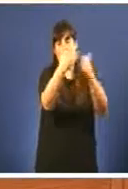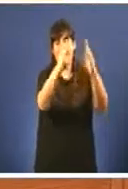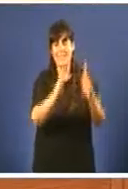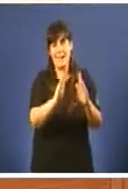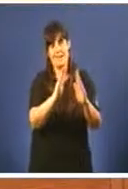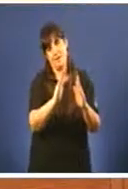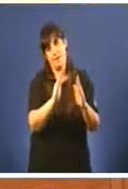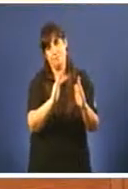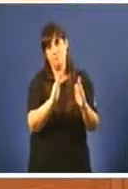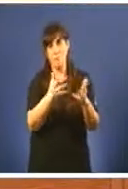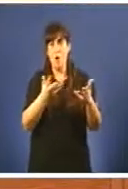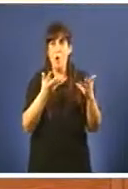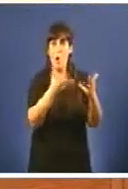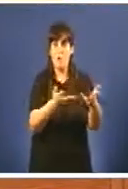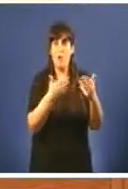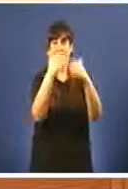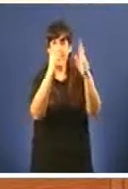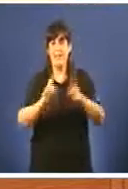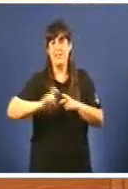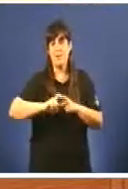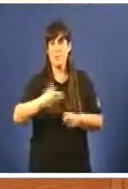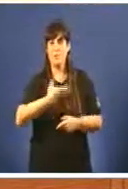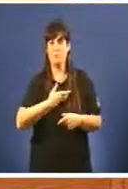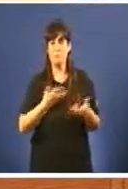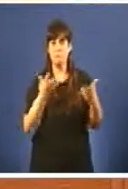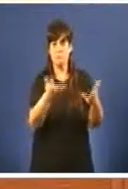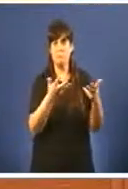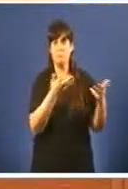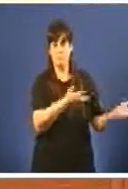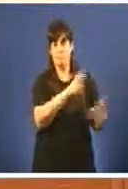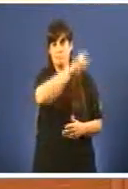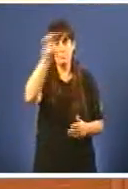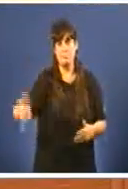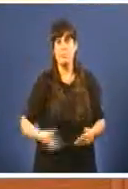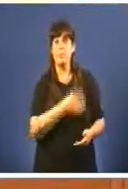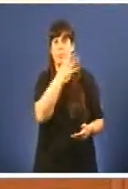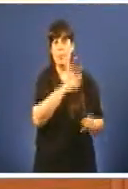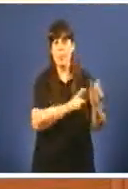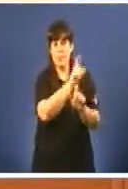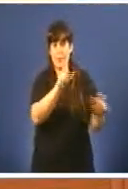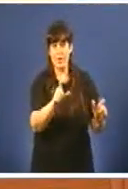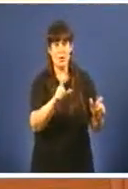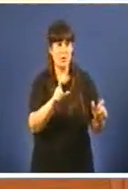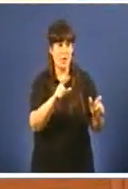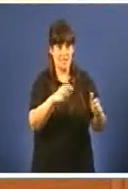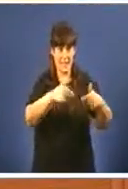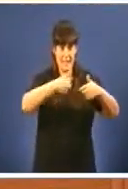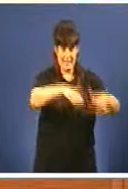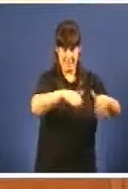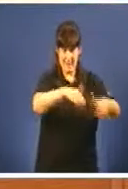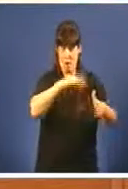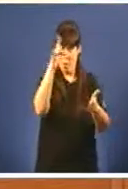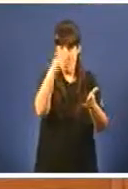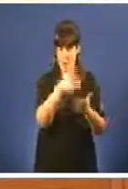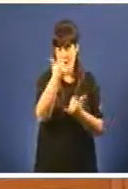ofecéndose vivendas municipais en desde logo, adotando medidas para que os afectados por desaloxos pudieran estar o máximo tempo posible nas súas